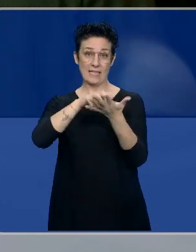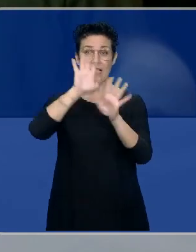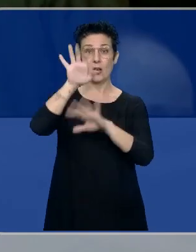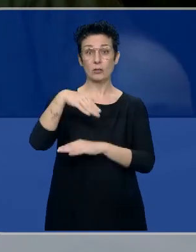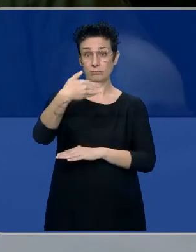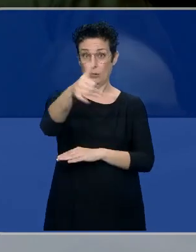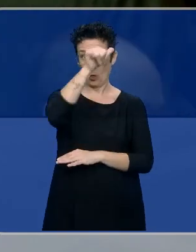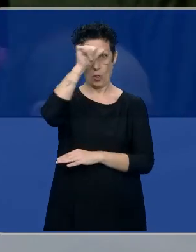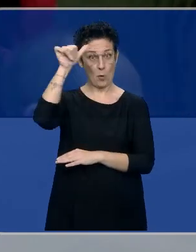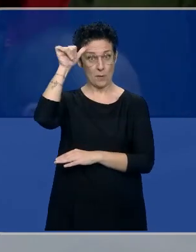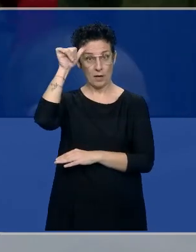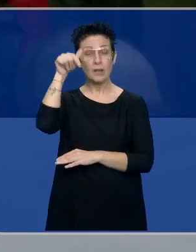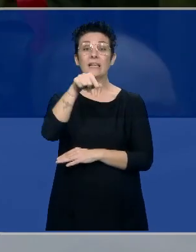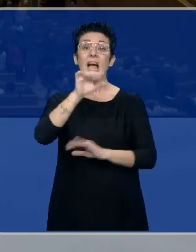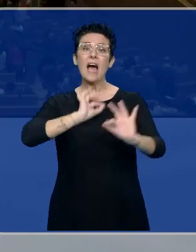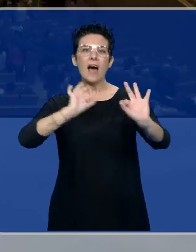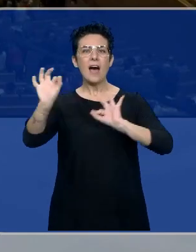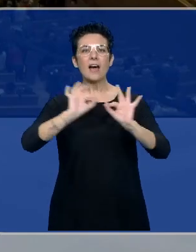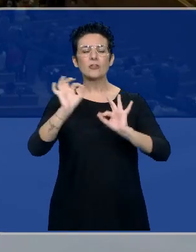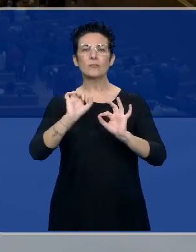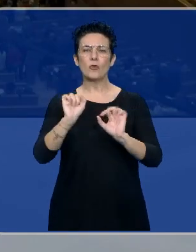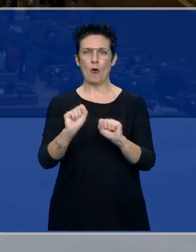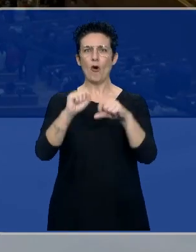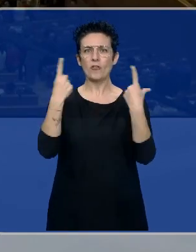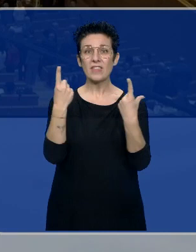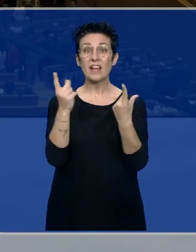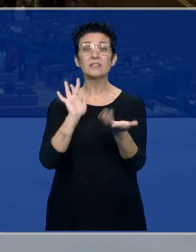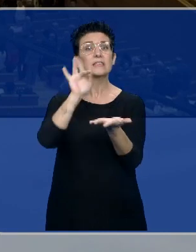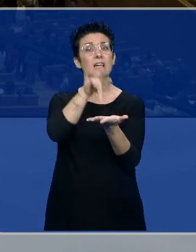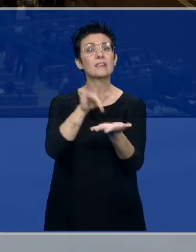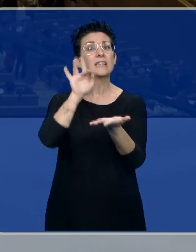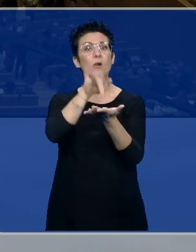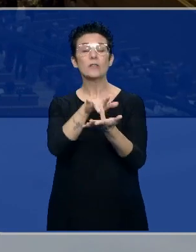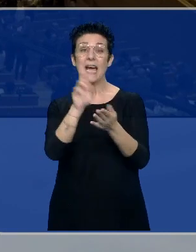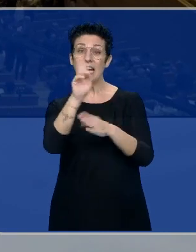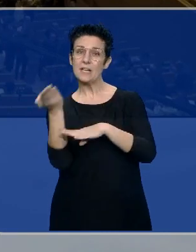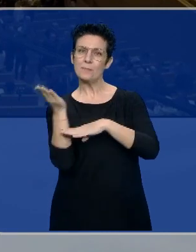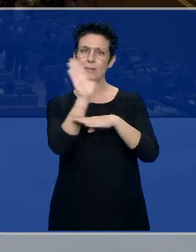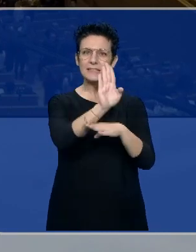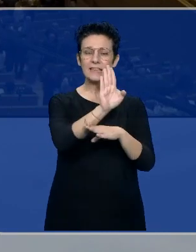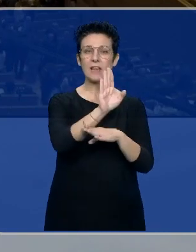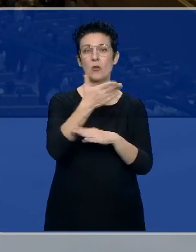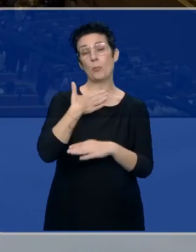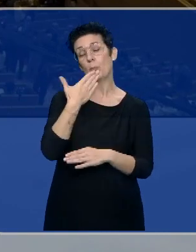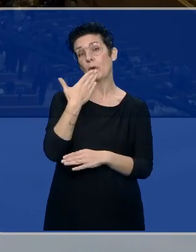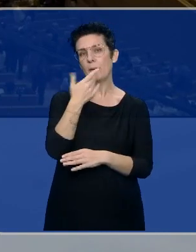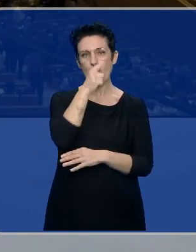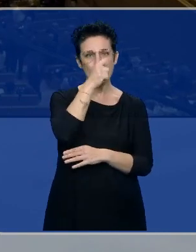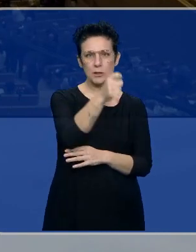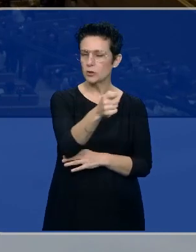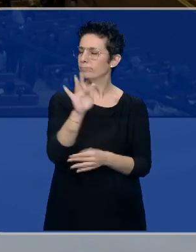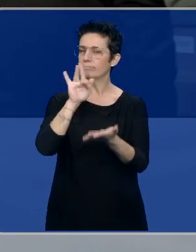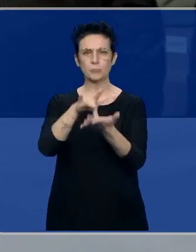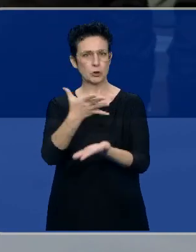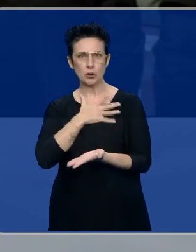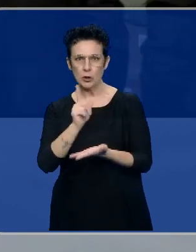domingo. un acto institucional, pero es un acto al que no van a acudir hoy ningún representante del Partido Socialista. La propia